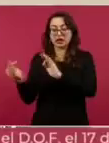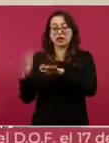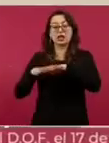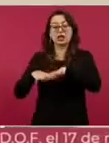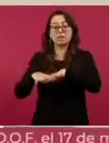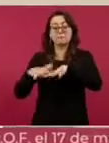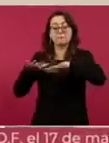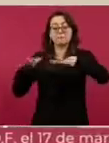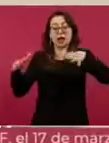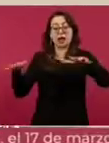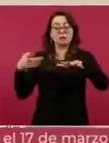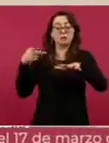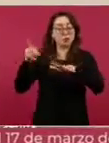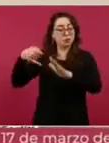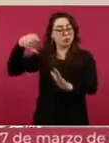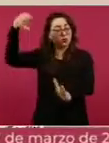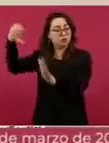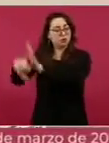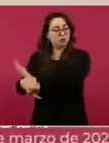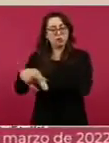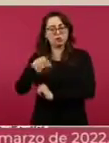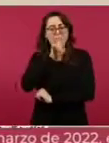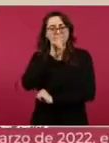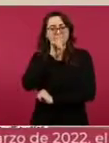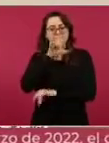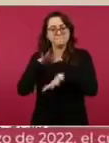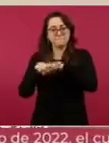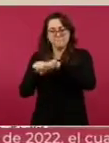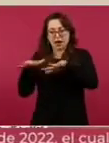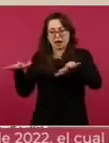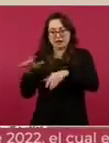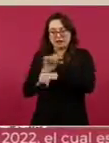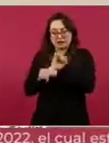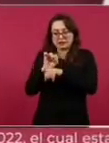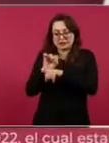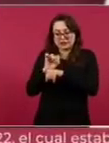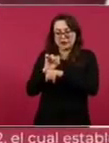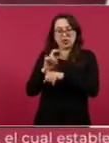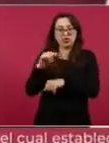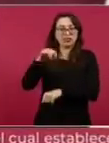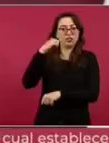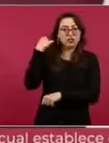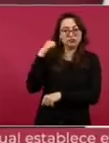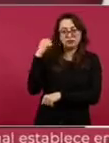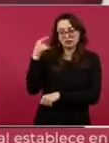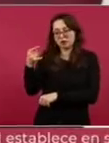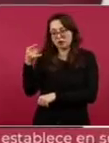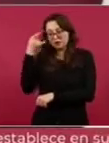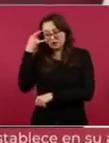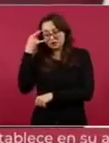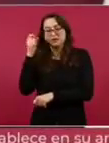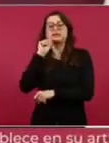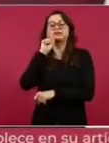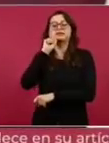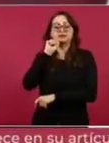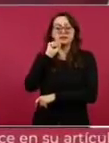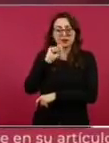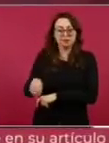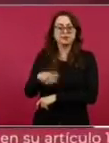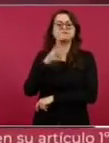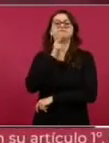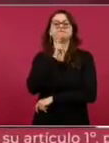de Tabasco y de Campeche, en el litoral